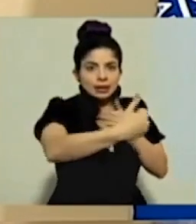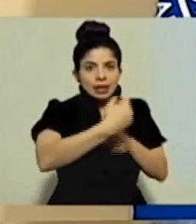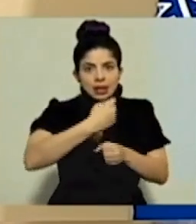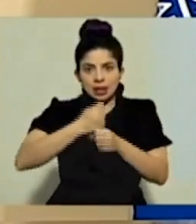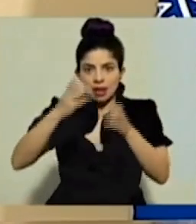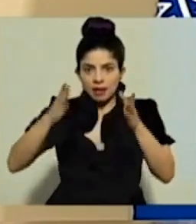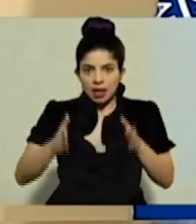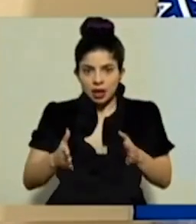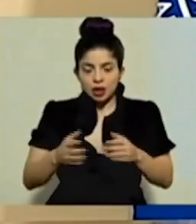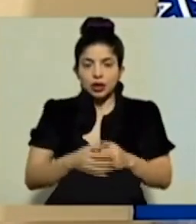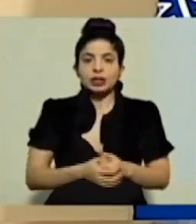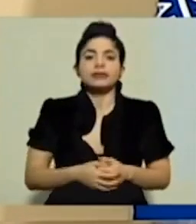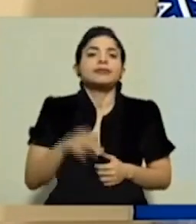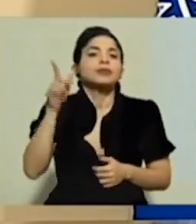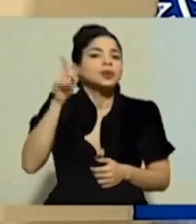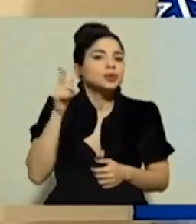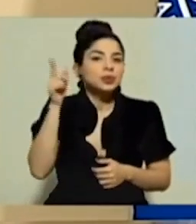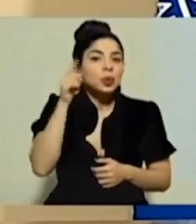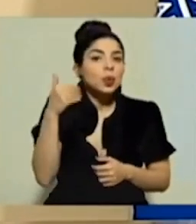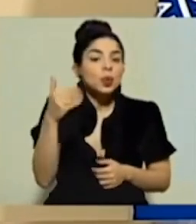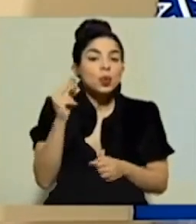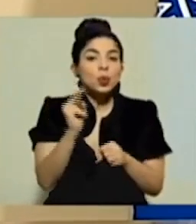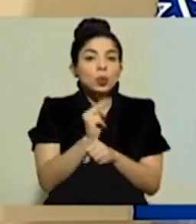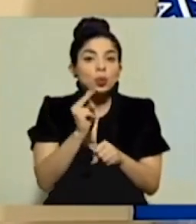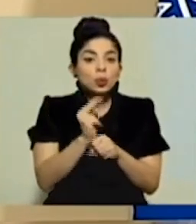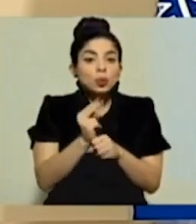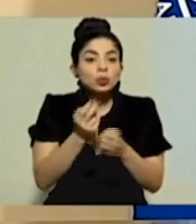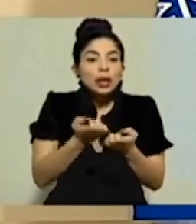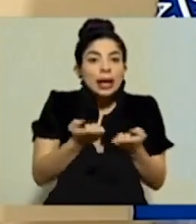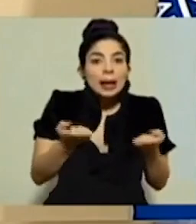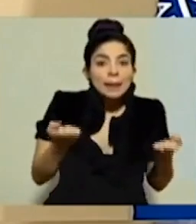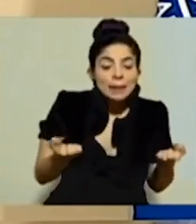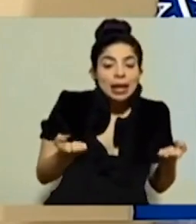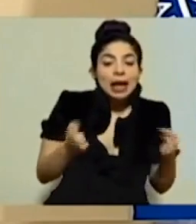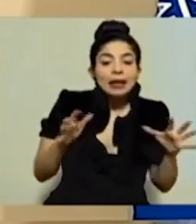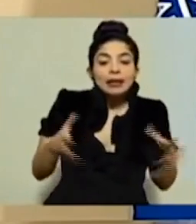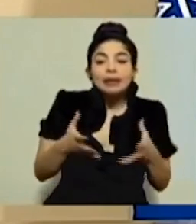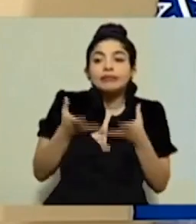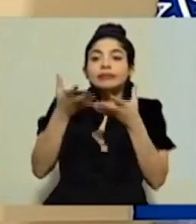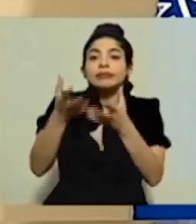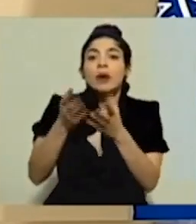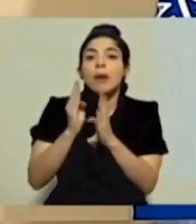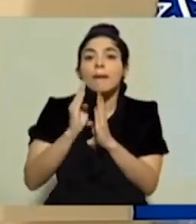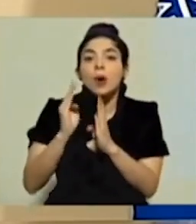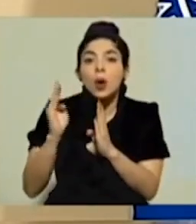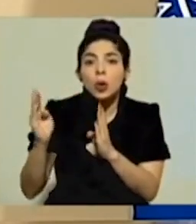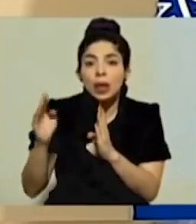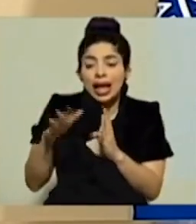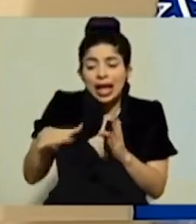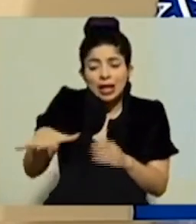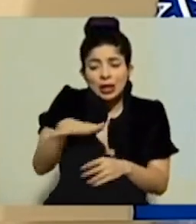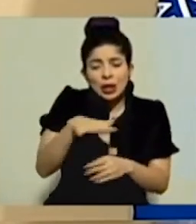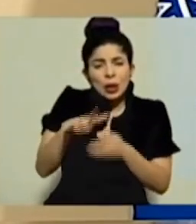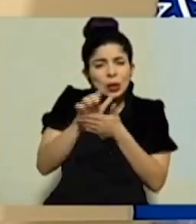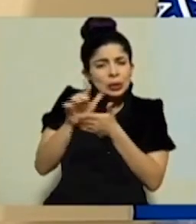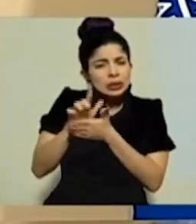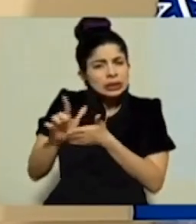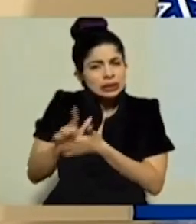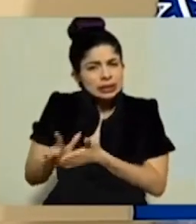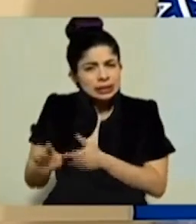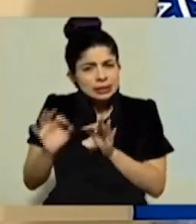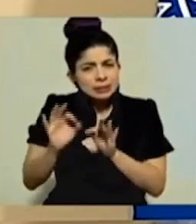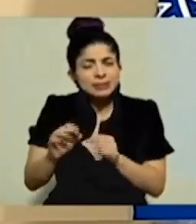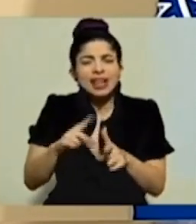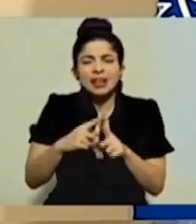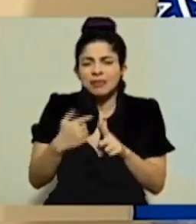a los trabajadores. Por supuesto, cuando utilizan herramientas, cuando las entregan en las bodegas, que todo esto sea desinfectado.